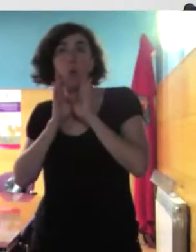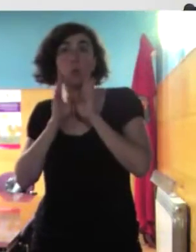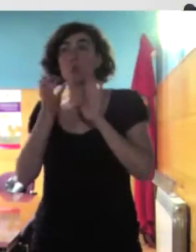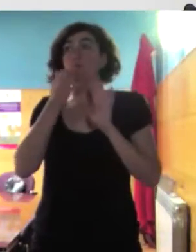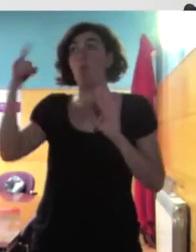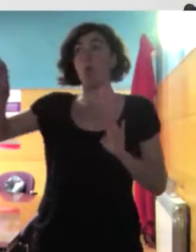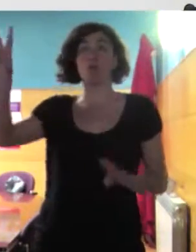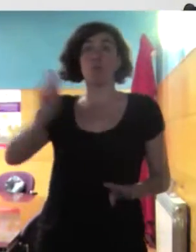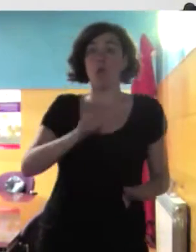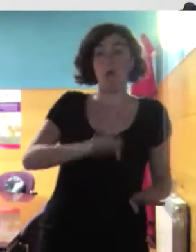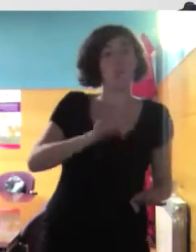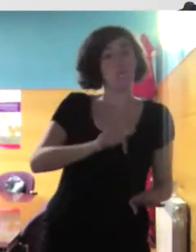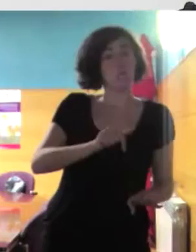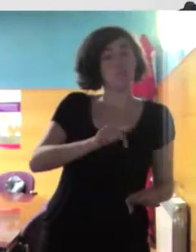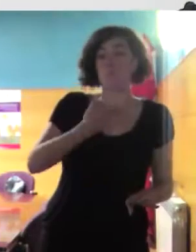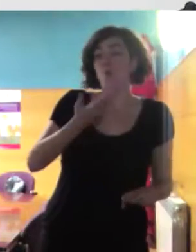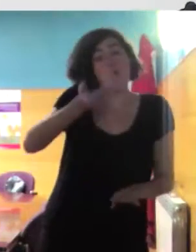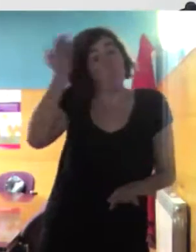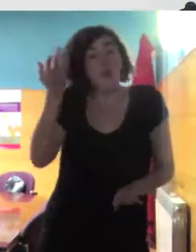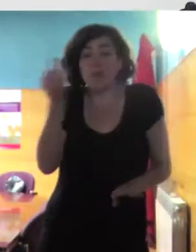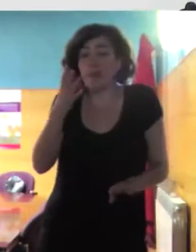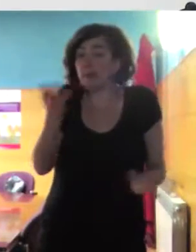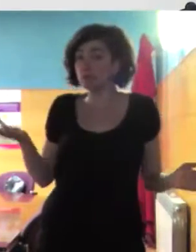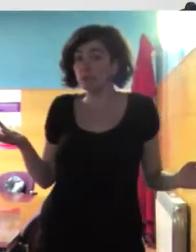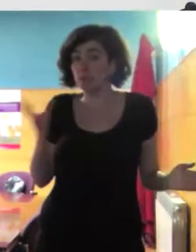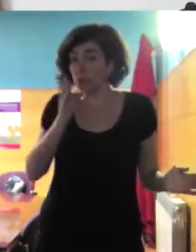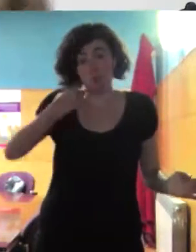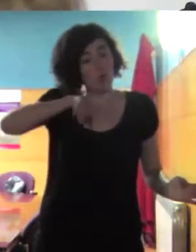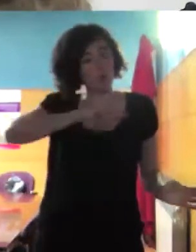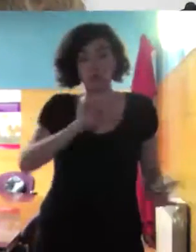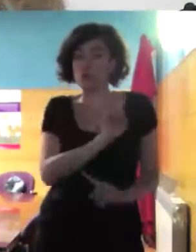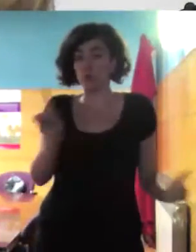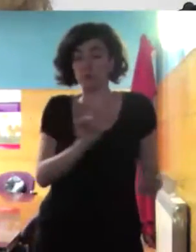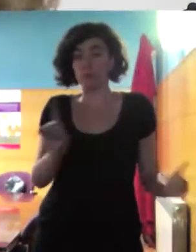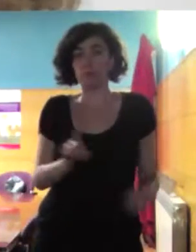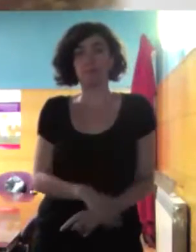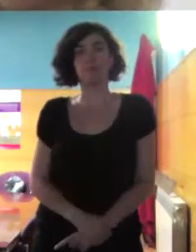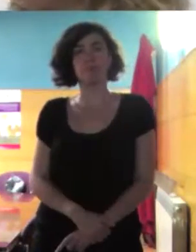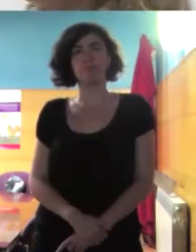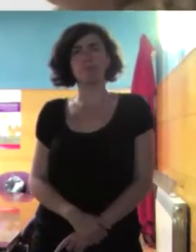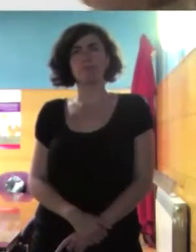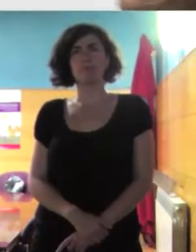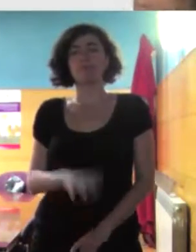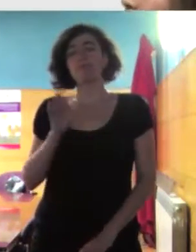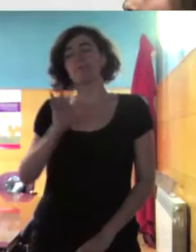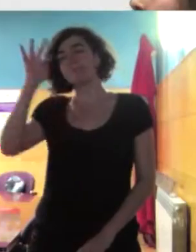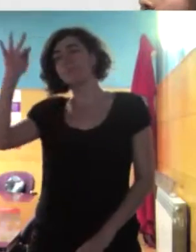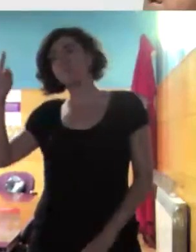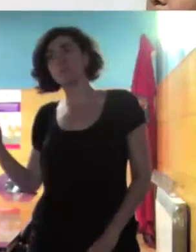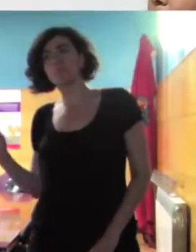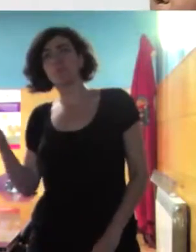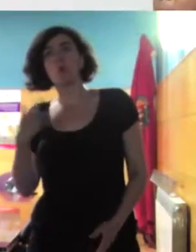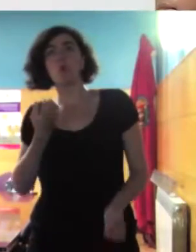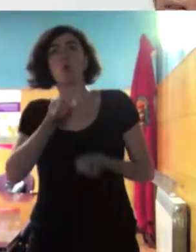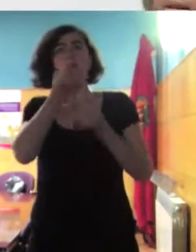velo no pues no sé eso nada más sí pues a mí este argumento que trae que traes tú pues me